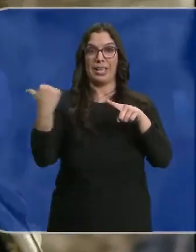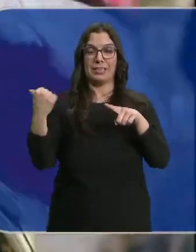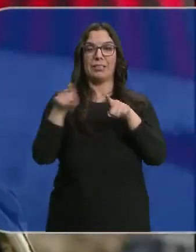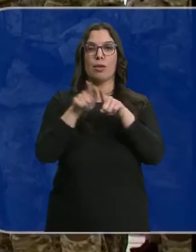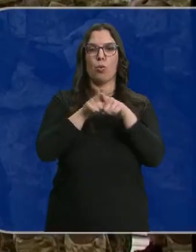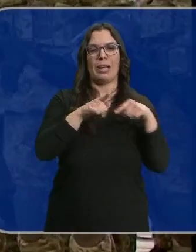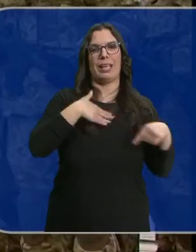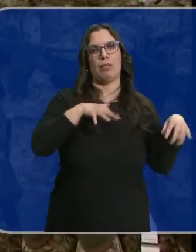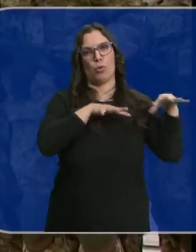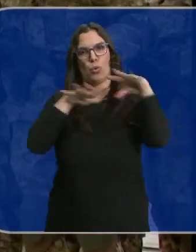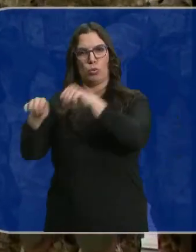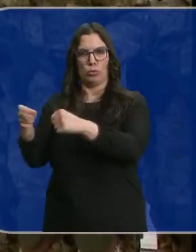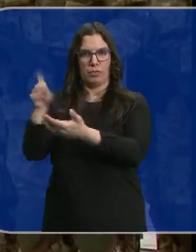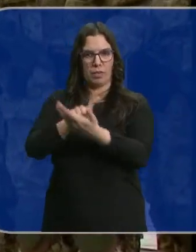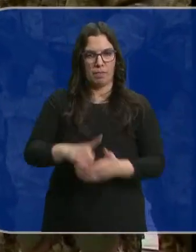este del país.